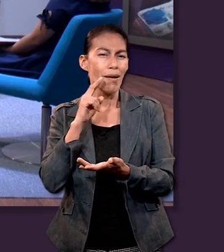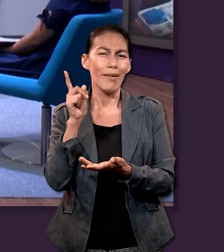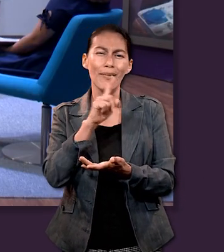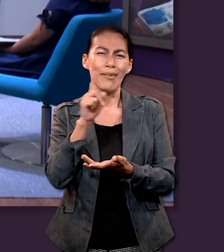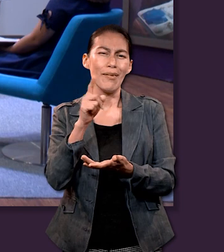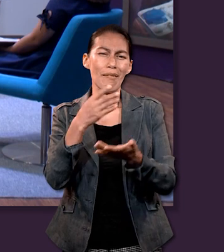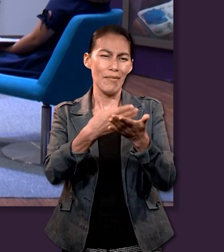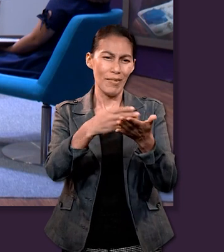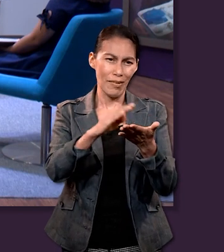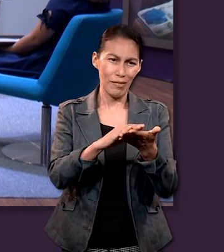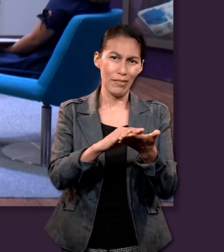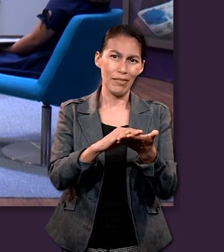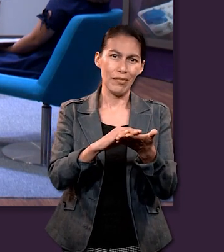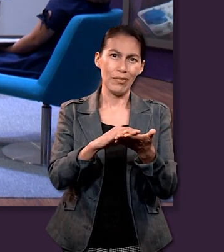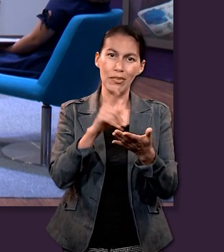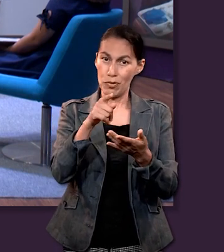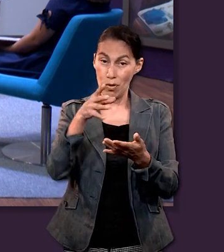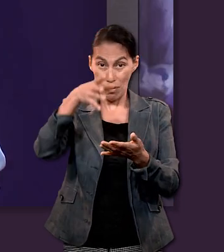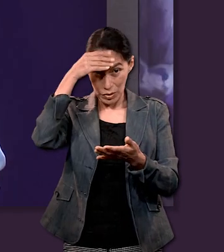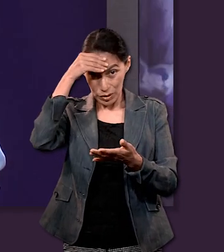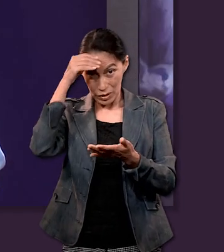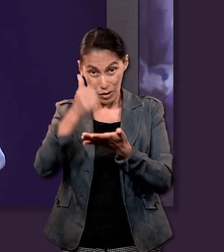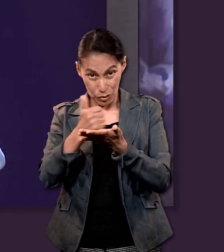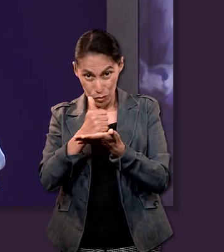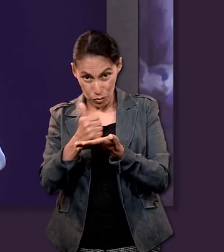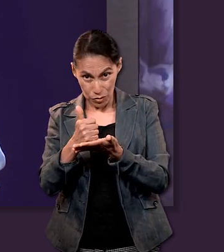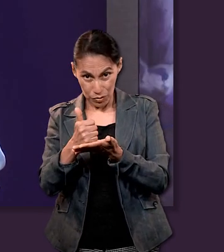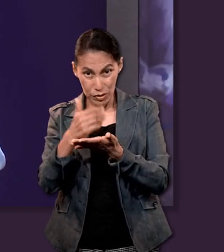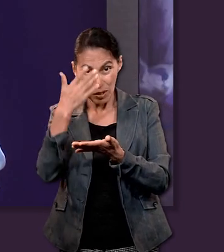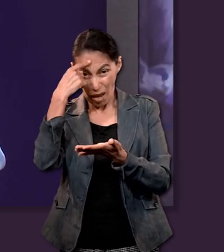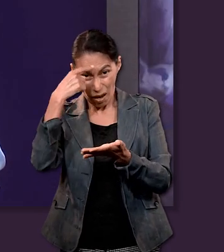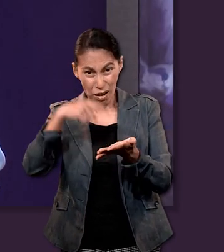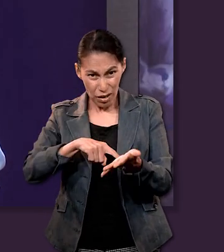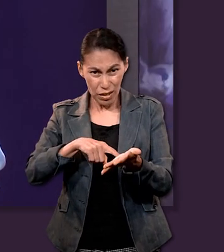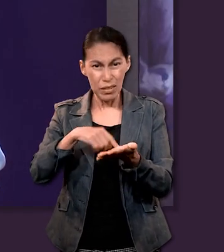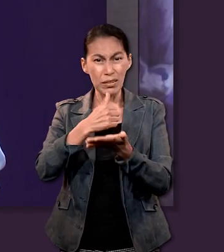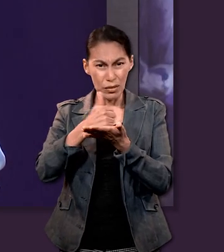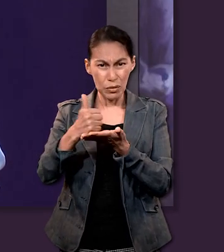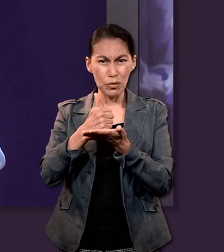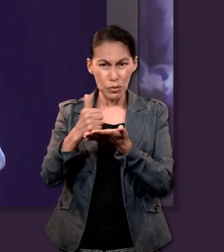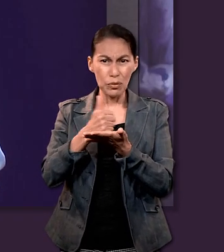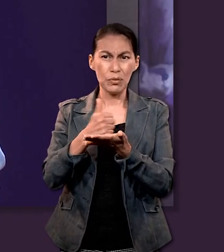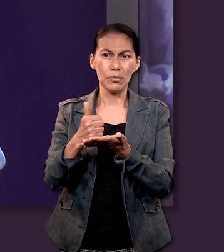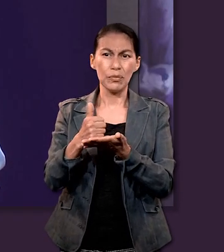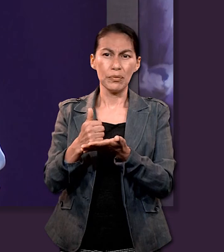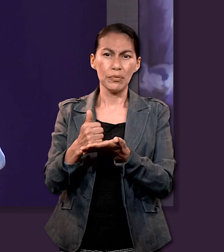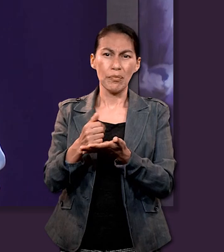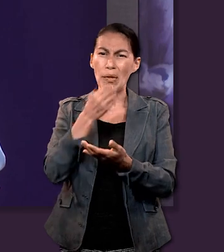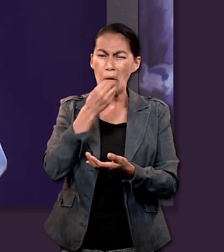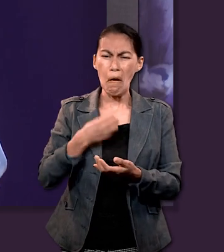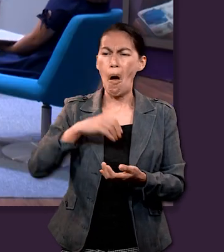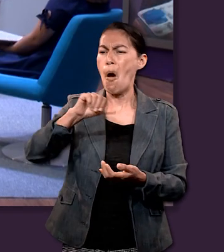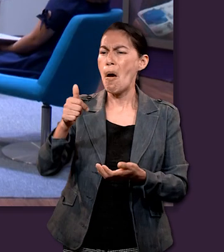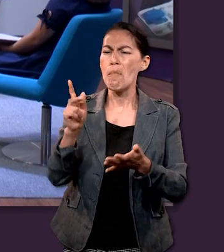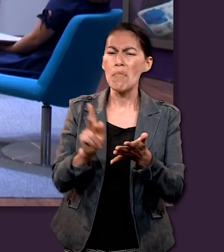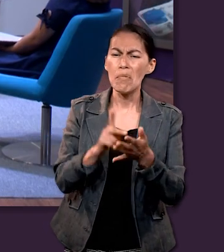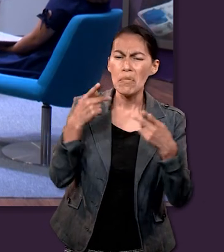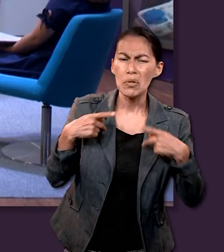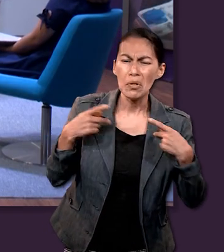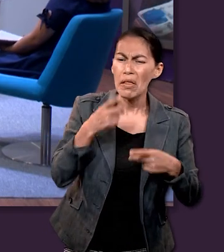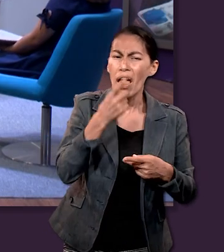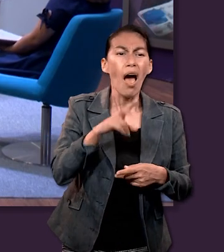no Uriel sabes que es blanco no pues ya lo aprendiste no finalmente ya tú lo crees por más que